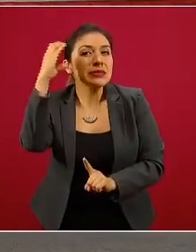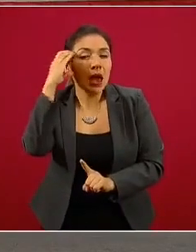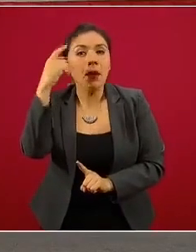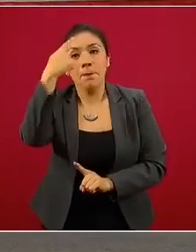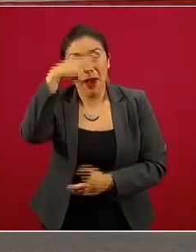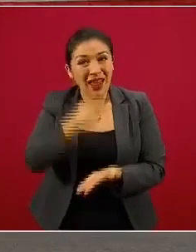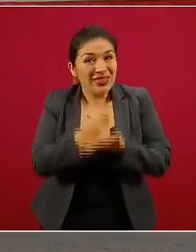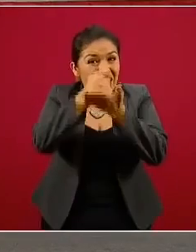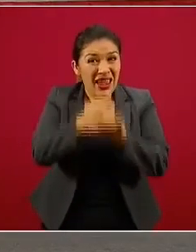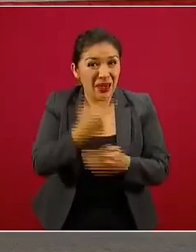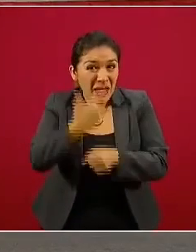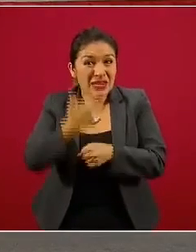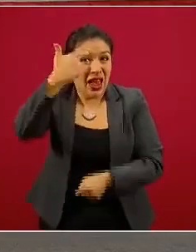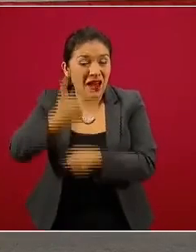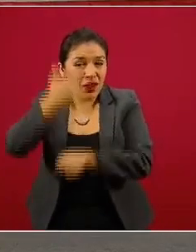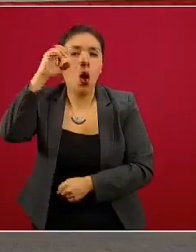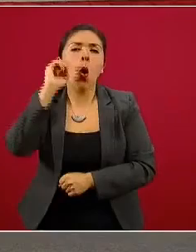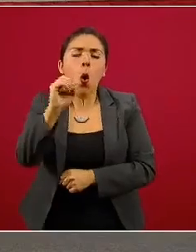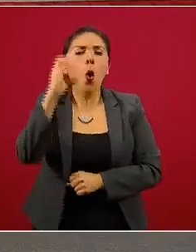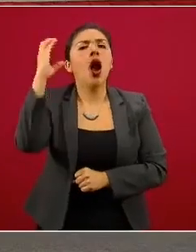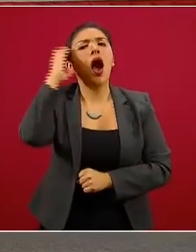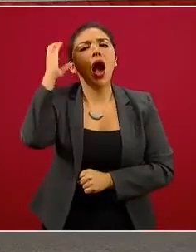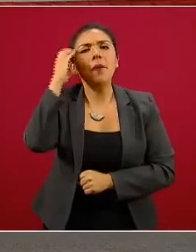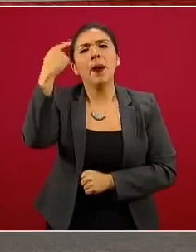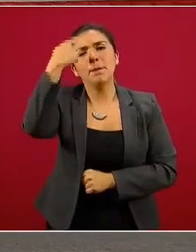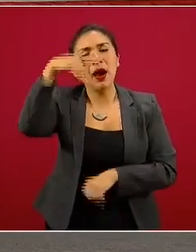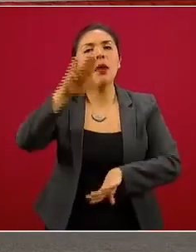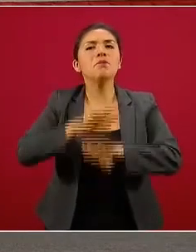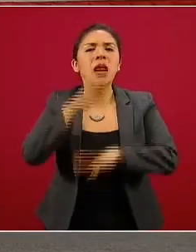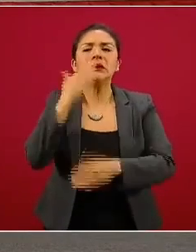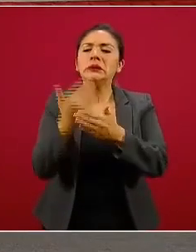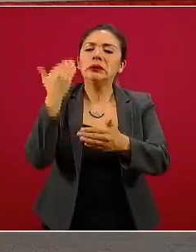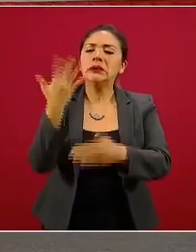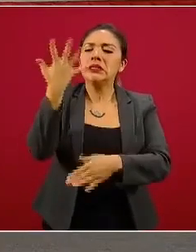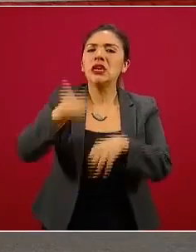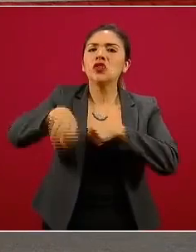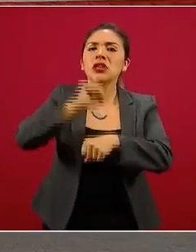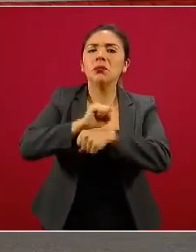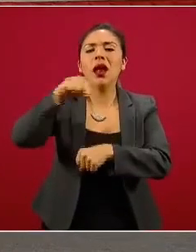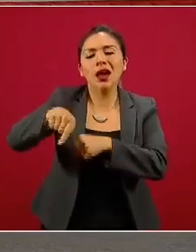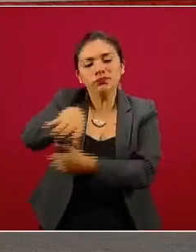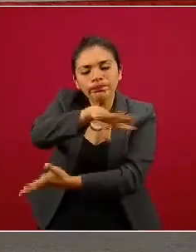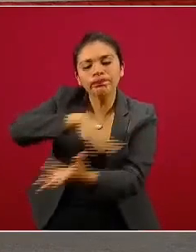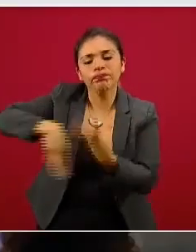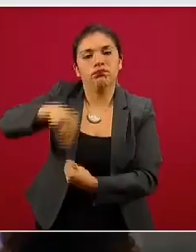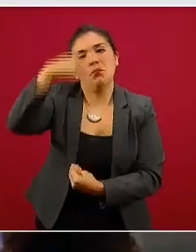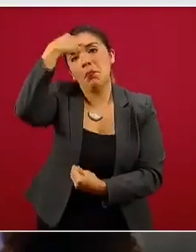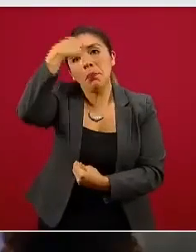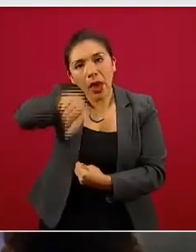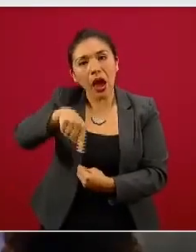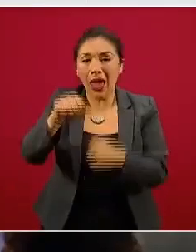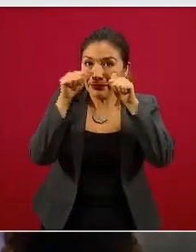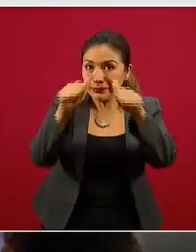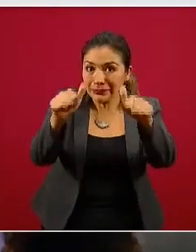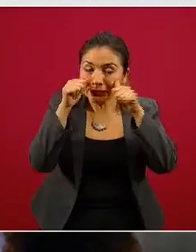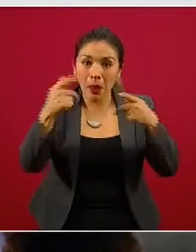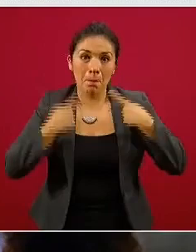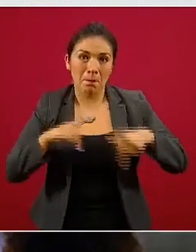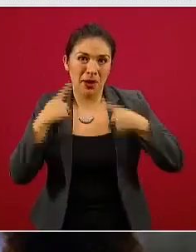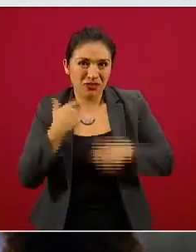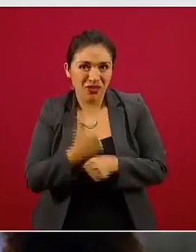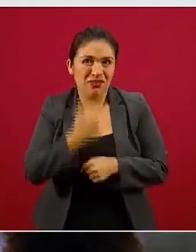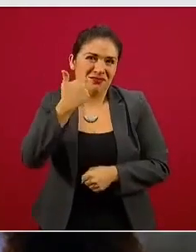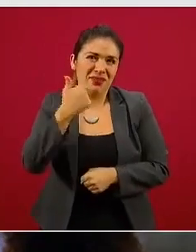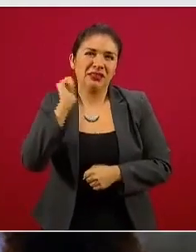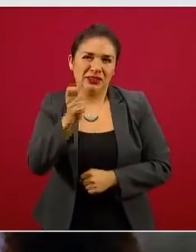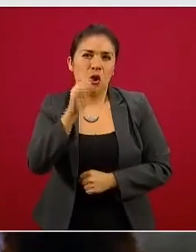sea de terapia intensiva o camas que en su momento, hace más de cinco semanas, fueron reconvertidas para poder atender a personas